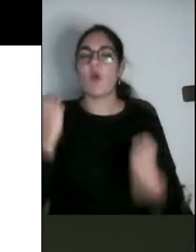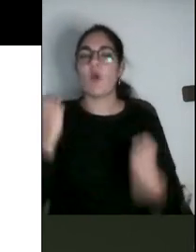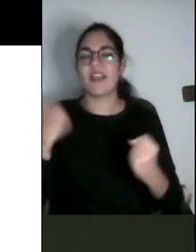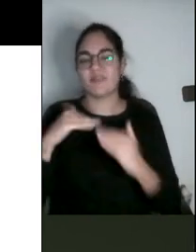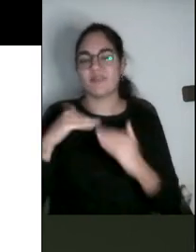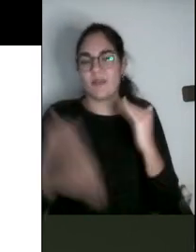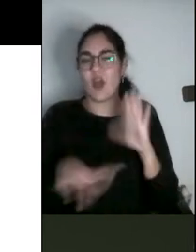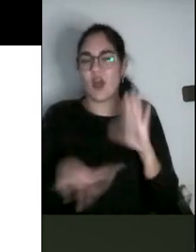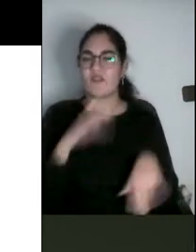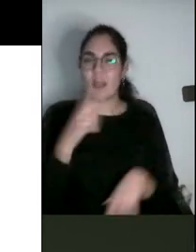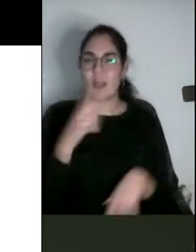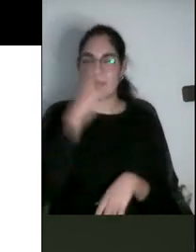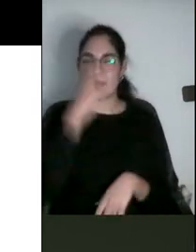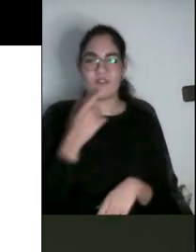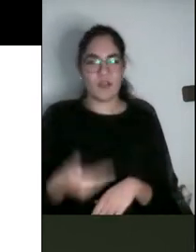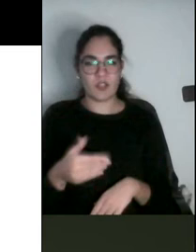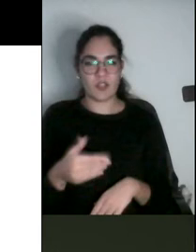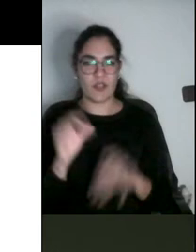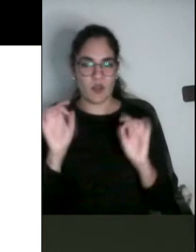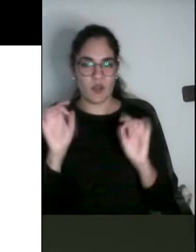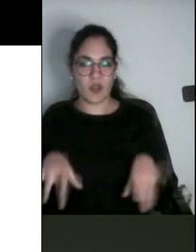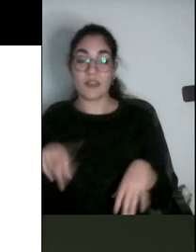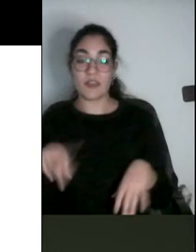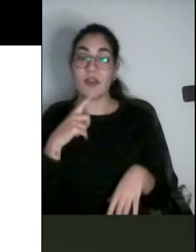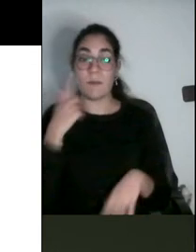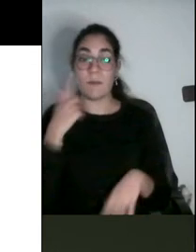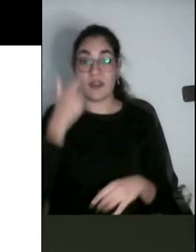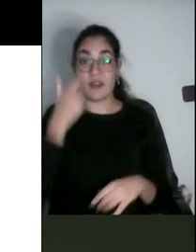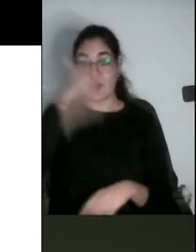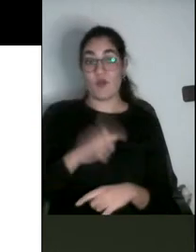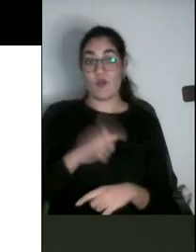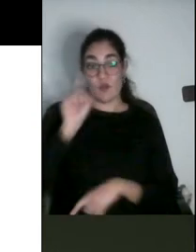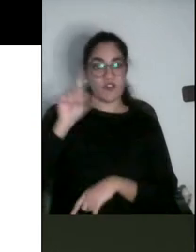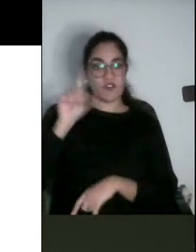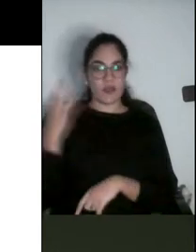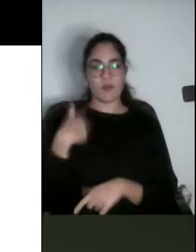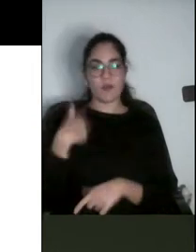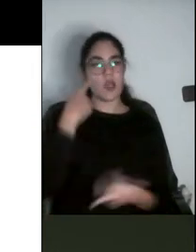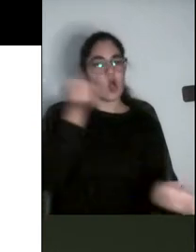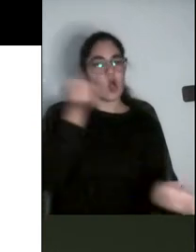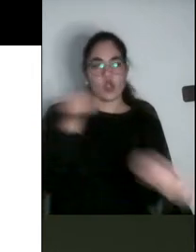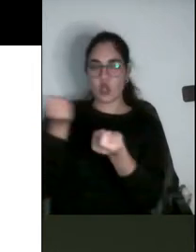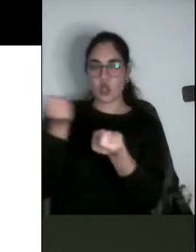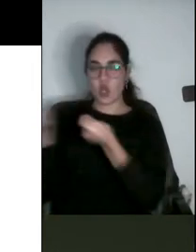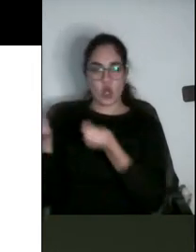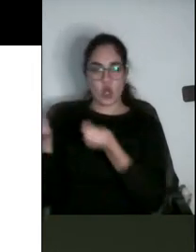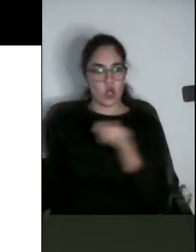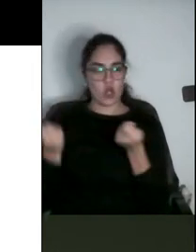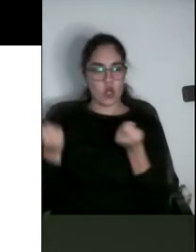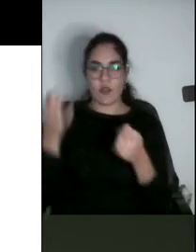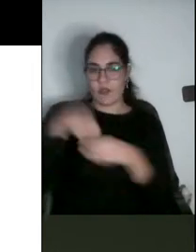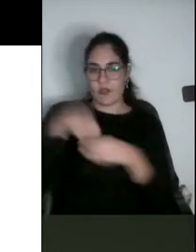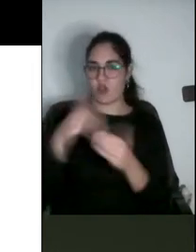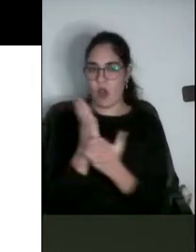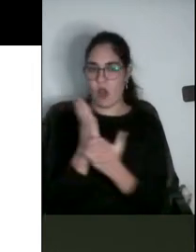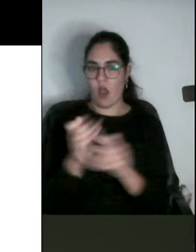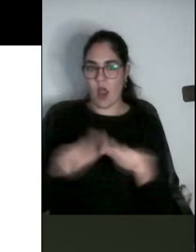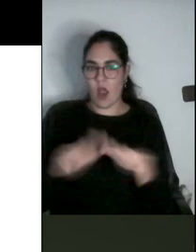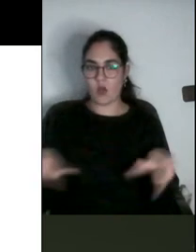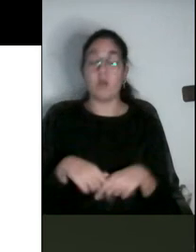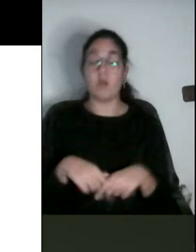modo de estar con el cuerpo tanto por parte del profesorado como del alumnado en las aulas. La bibliografía se